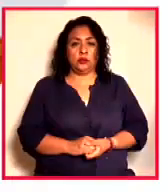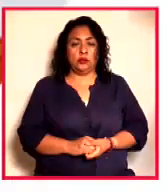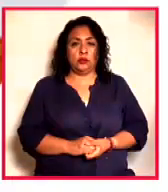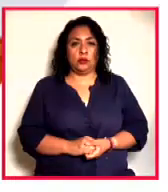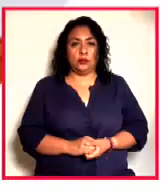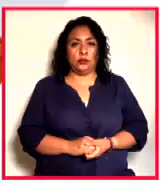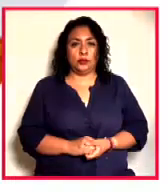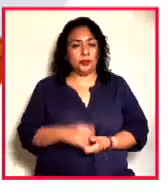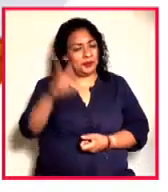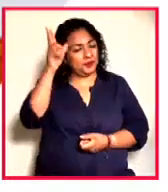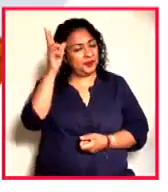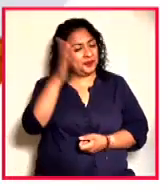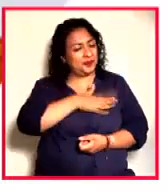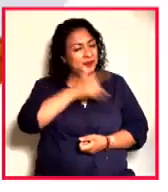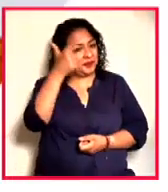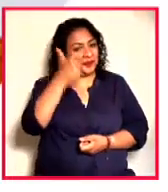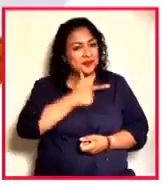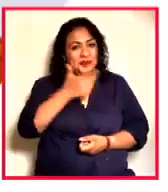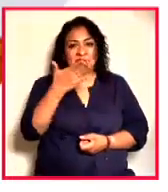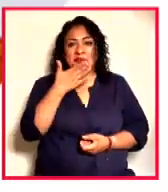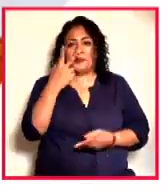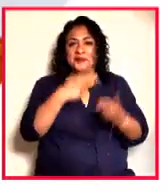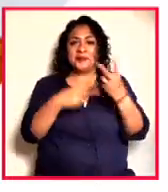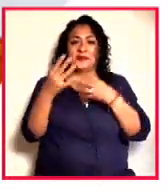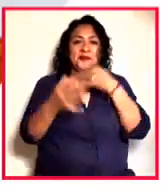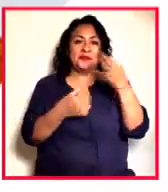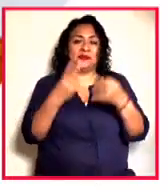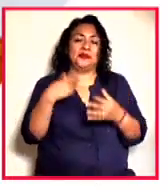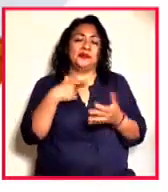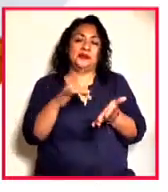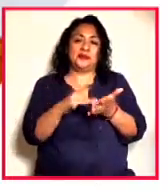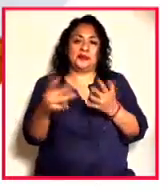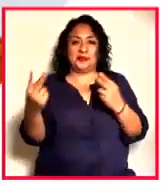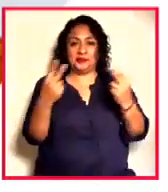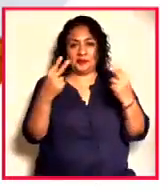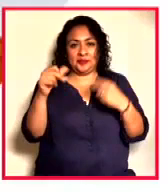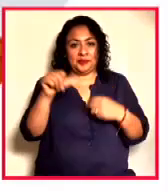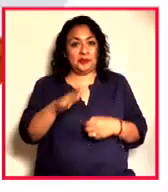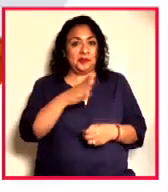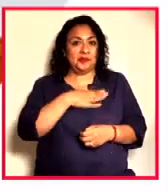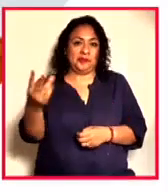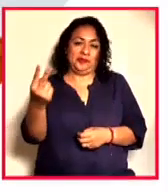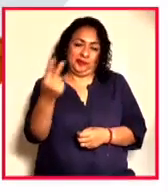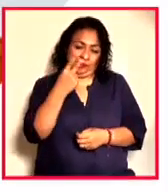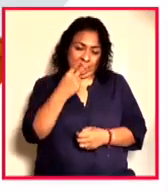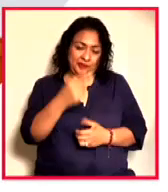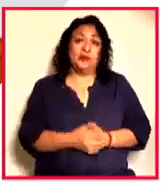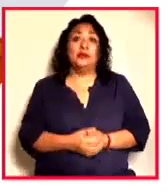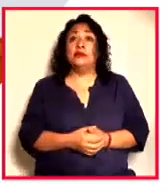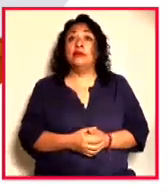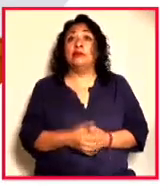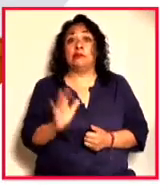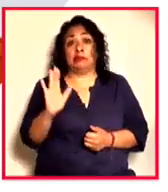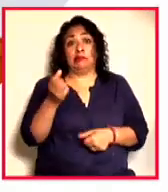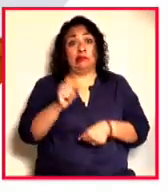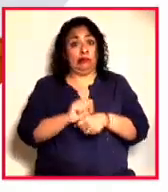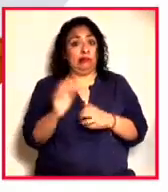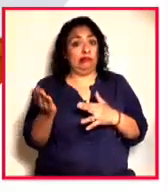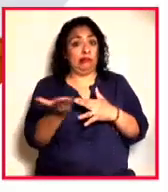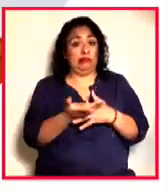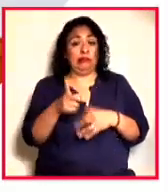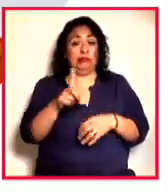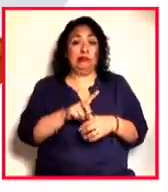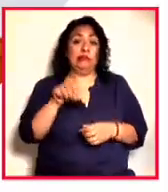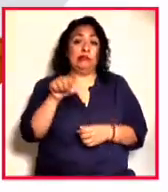¿Qué tal? Muy buenas noches, bienvenidos a Noticias 22. Gracias por estar con nosotros, qué bueno que nos acompañan. Mitad de semana, 16 de